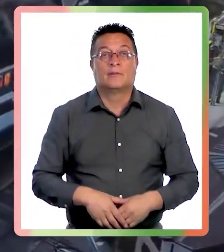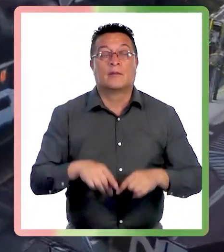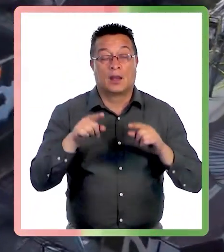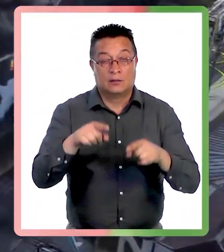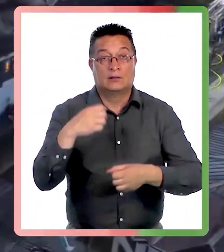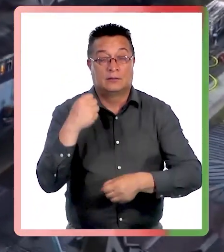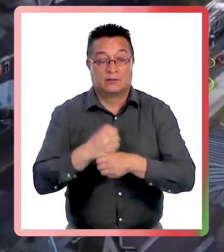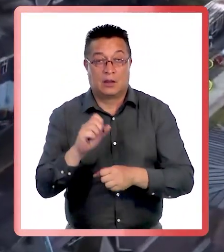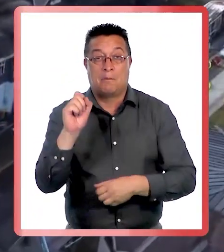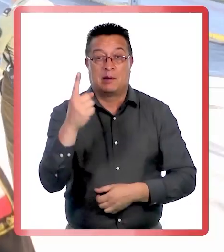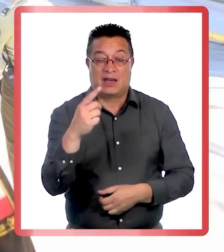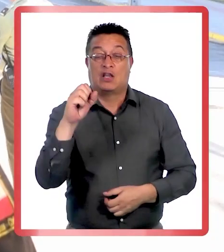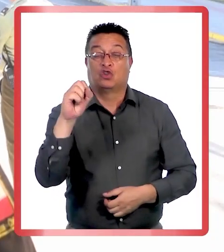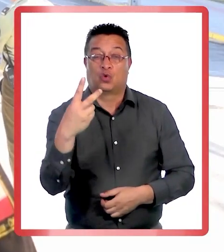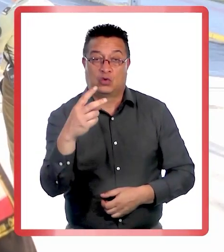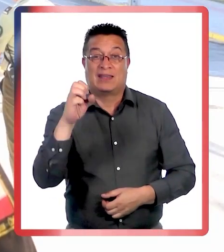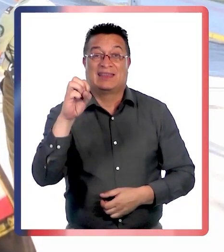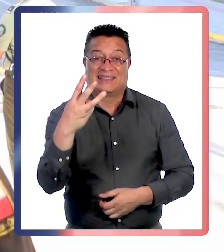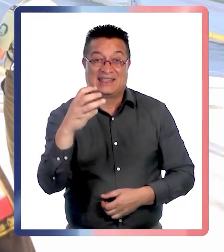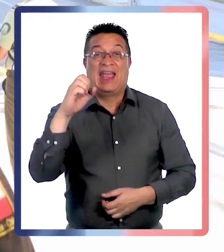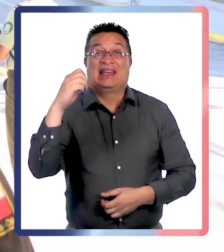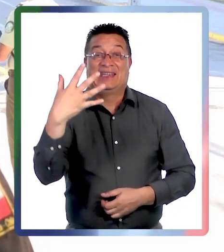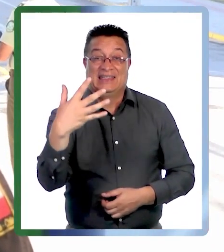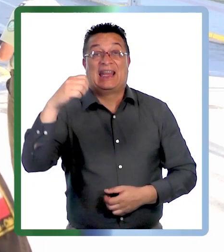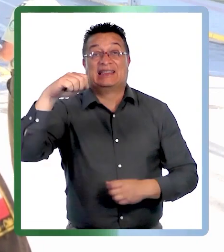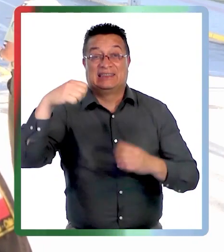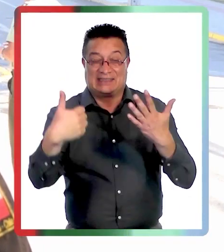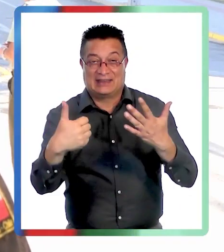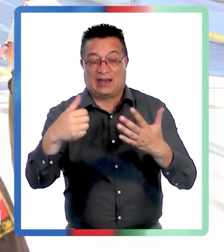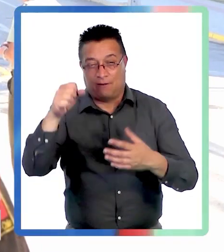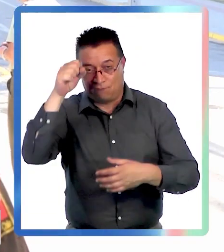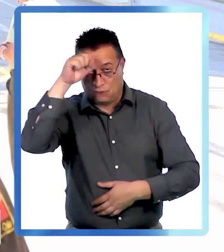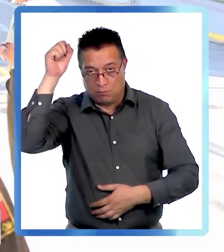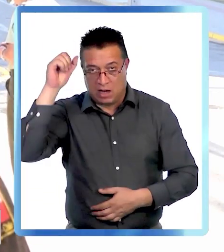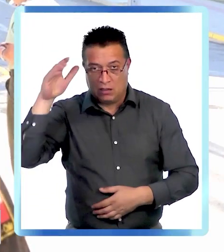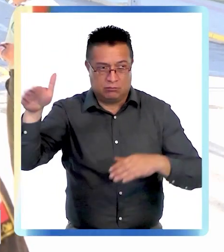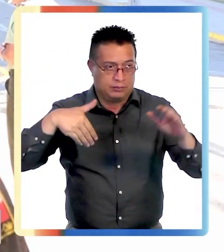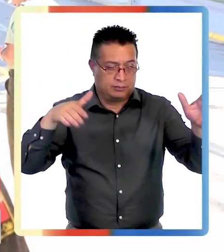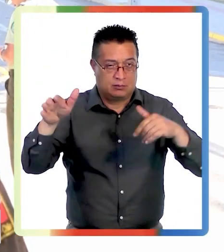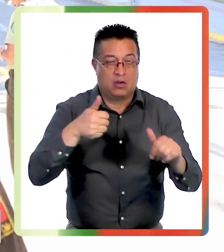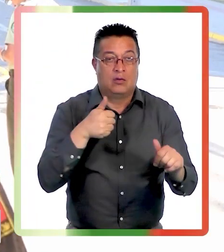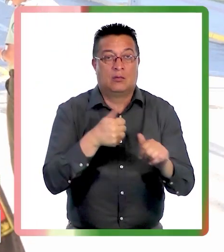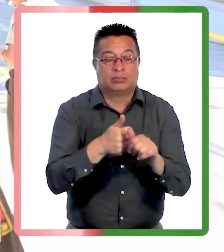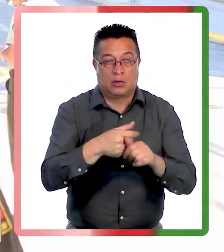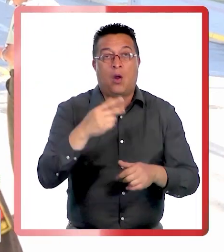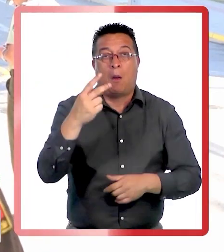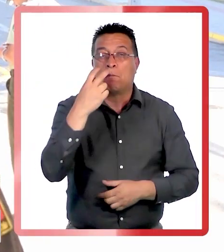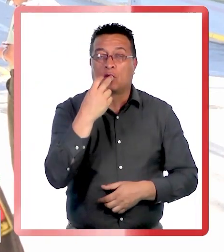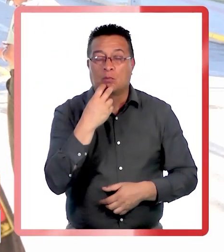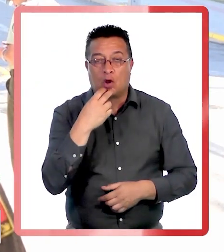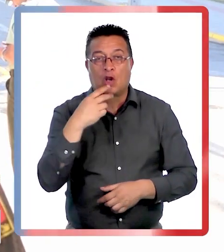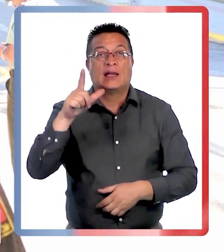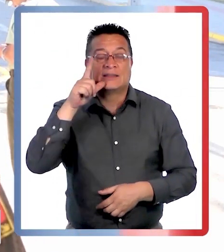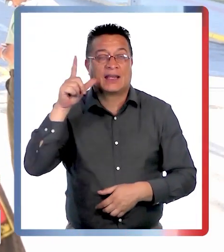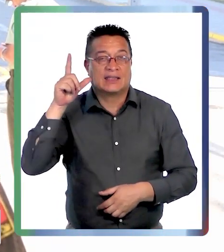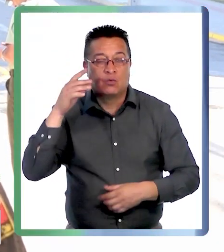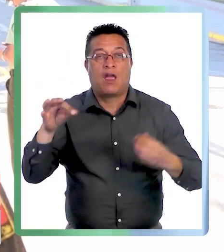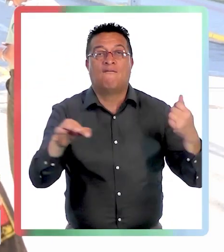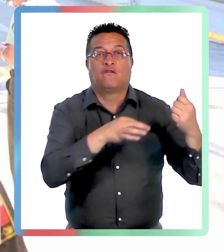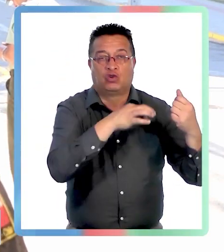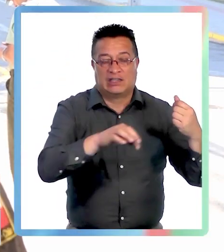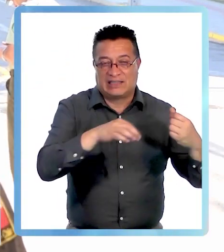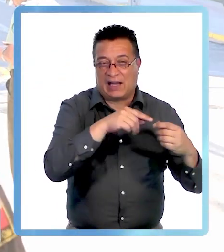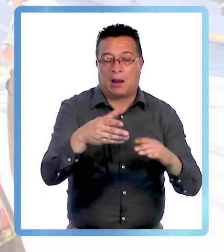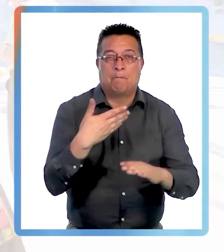El Deportadoras trabajó primera, segunda, tercera, quinta y sexta. Solicitamos el apoyo del Cuerpo de Bomberos de Puerto Montt, Yanquihue y